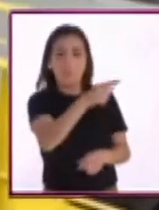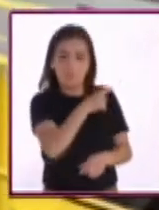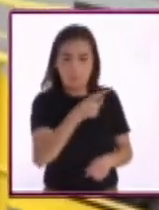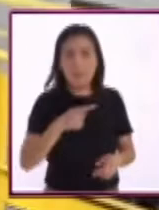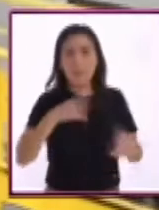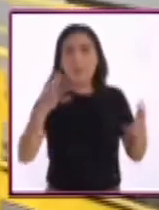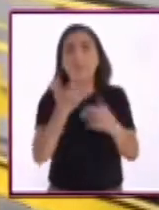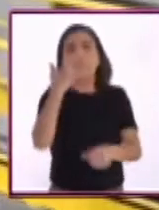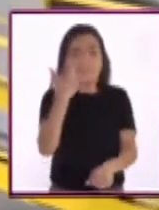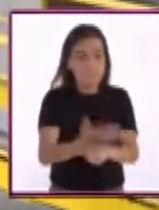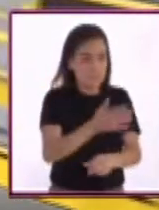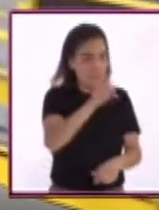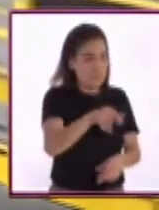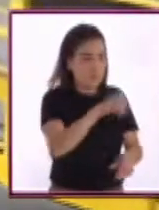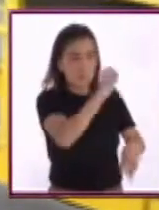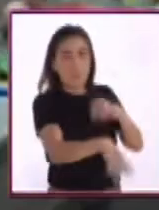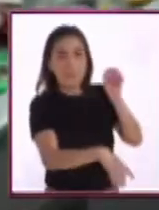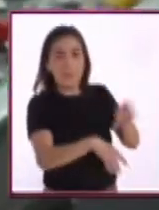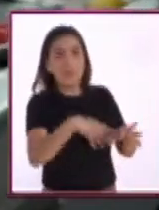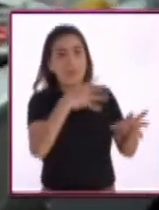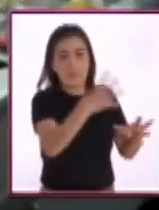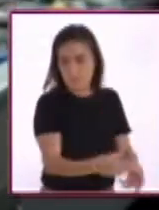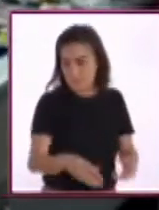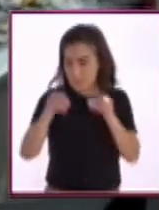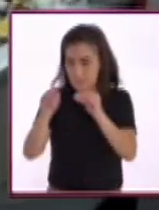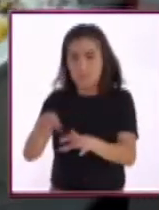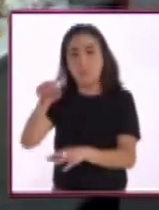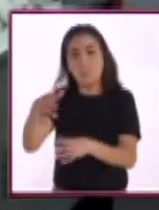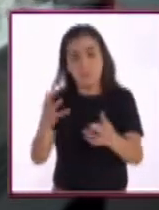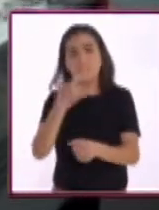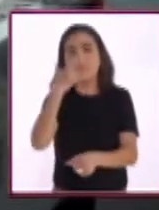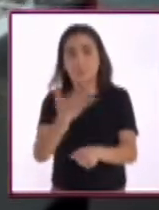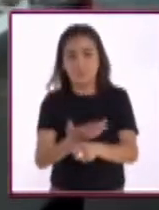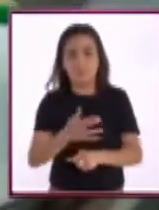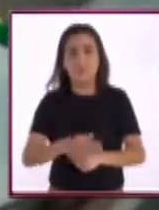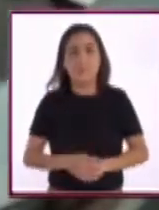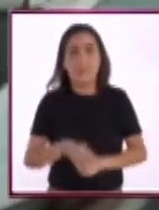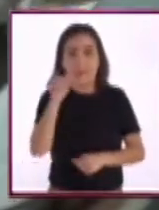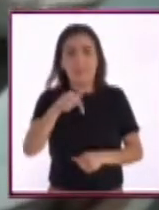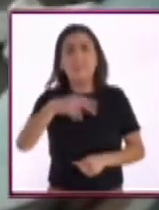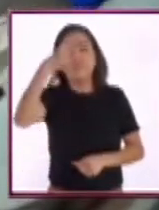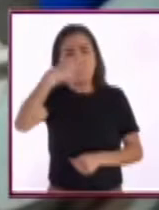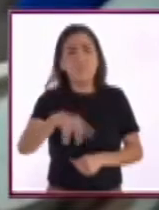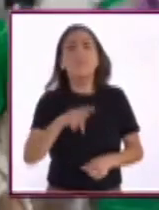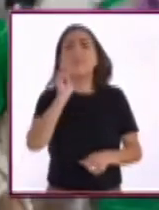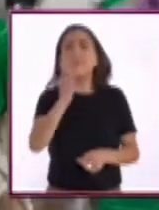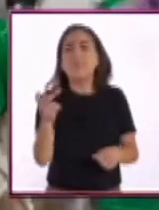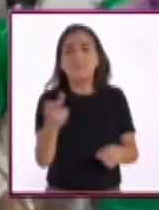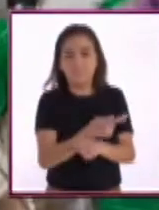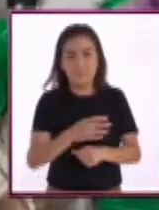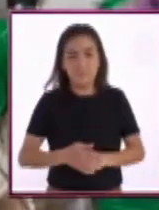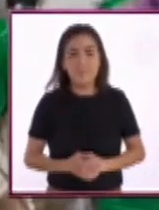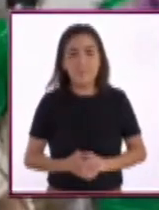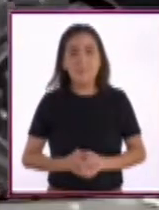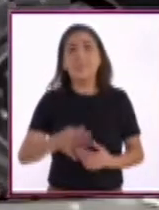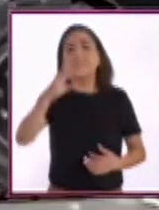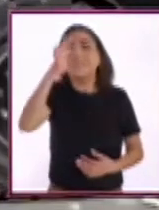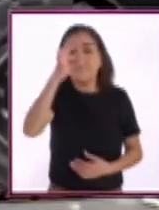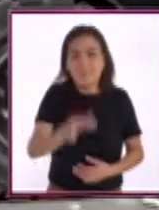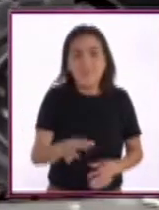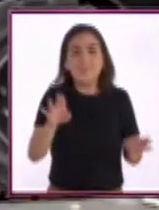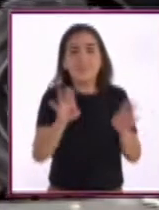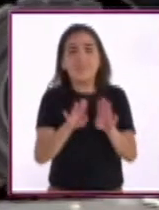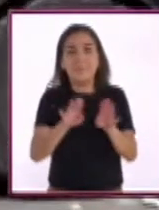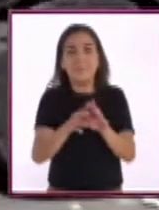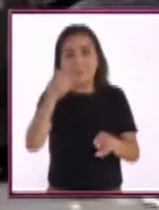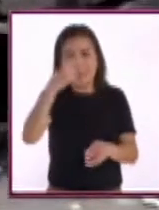refrescos, entonces tú te tienes que hacer responsable de los residuos que genera tu producción. Aquí en México lo que pasó fue que